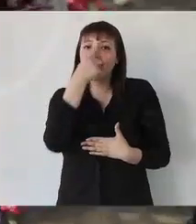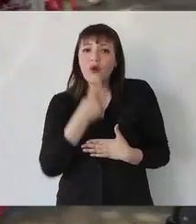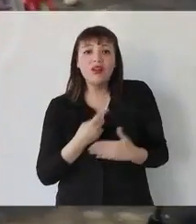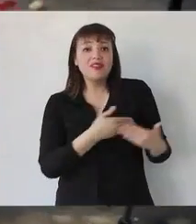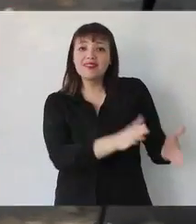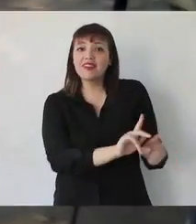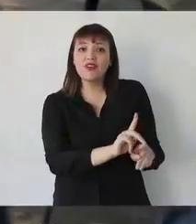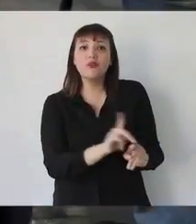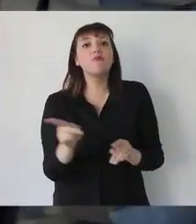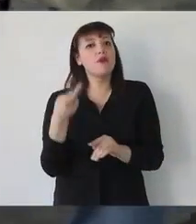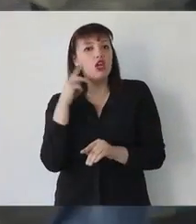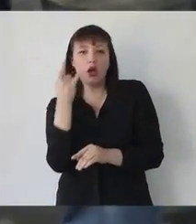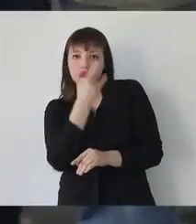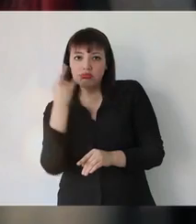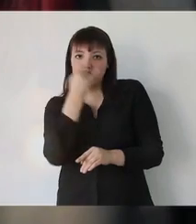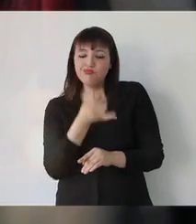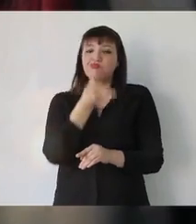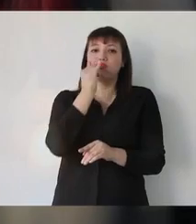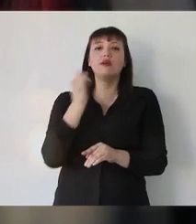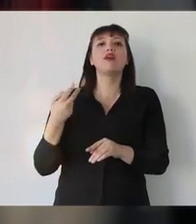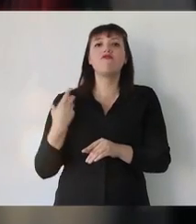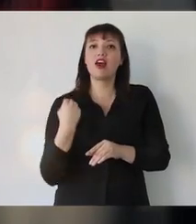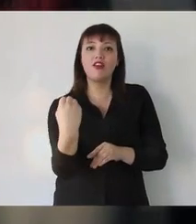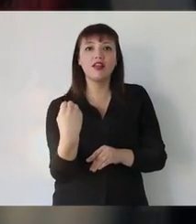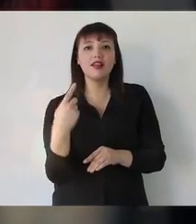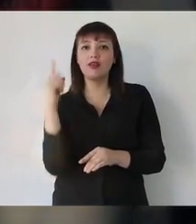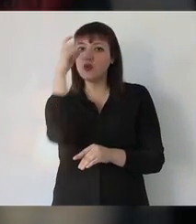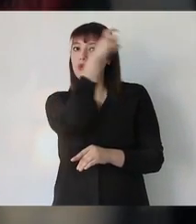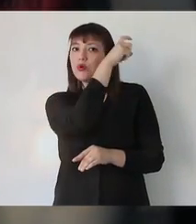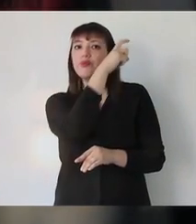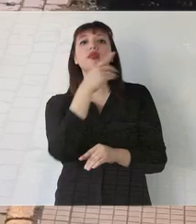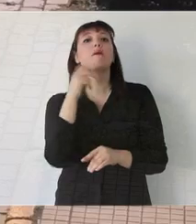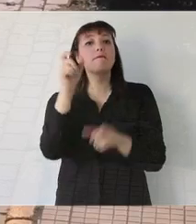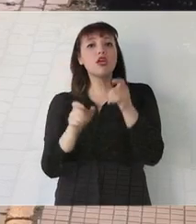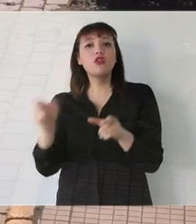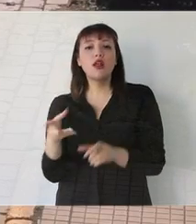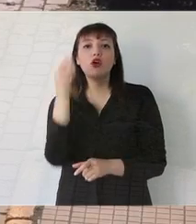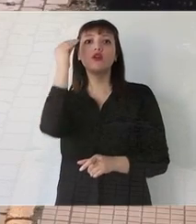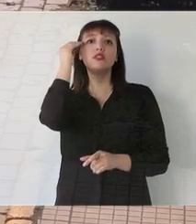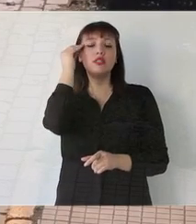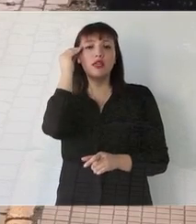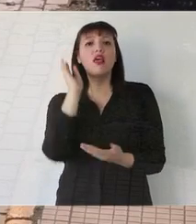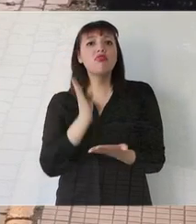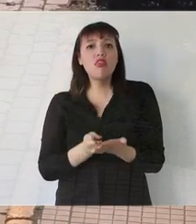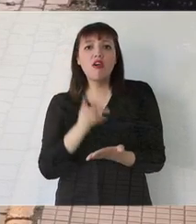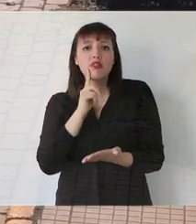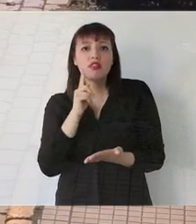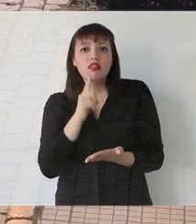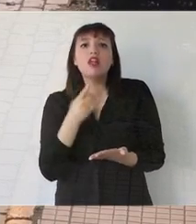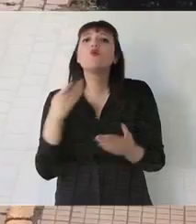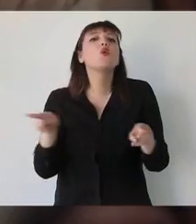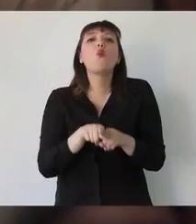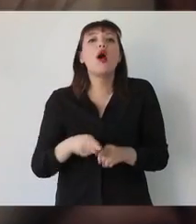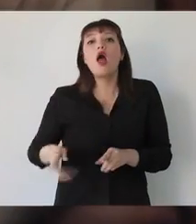Pero la combinación de velocidad y alcohol es un arma mortal. La persona que maneja un vehículo tiene que tener la conciencia de que es como